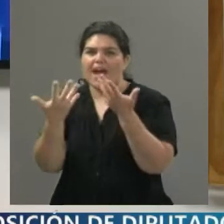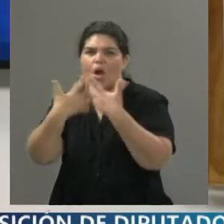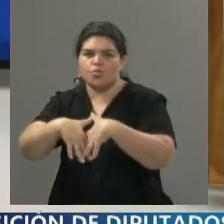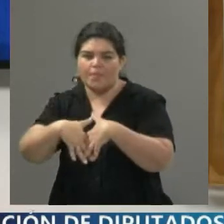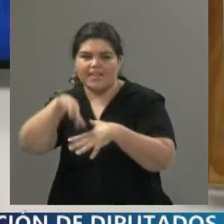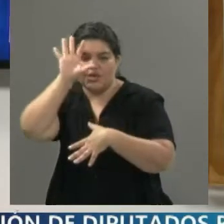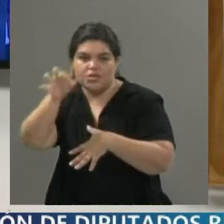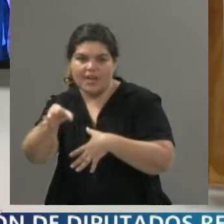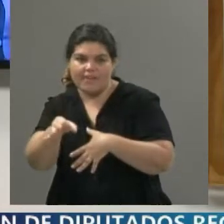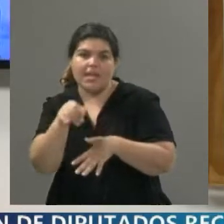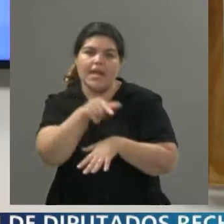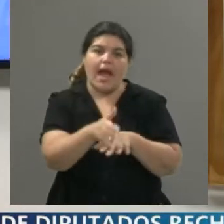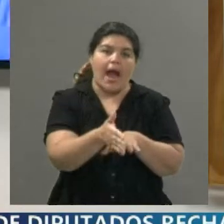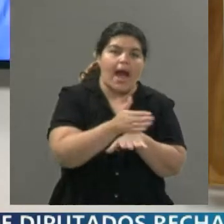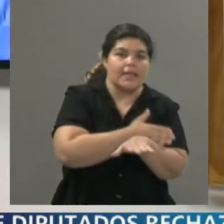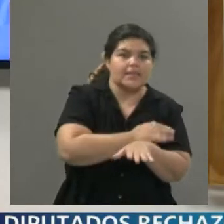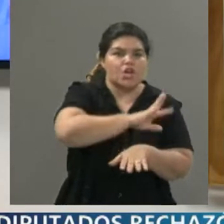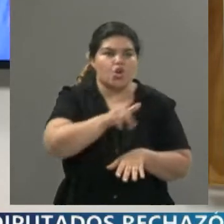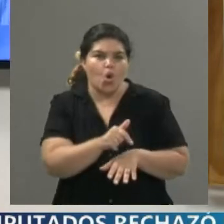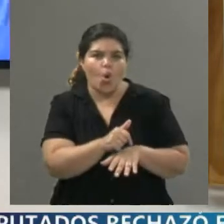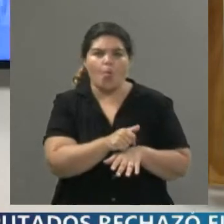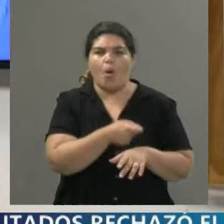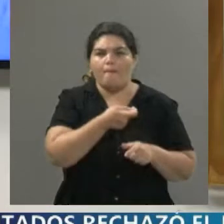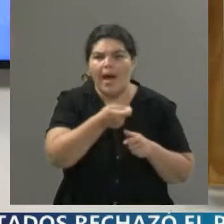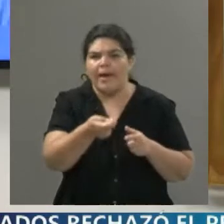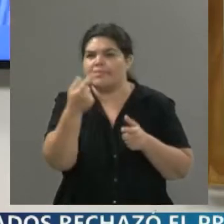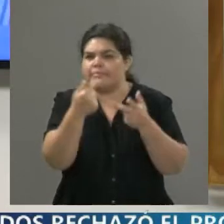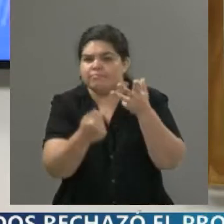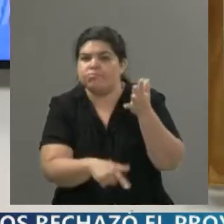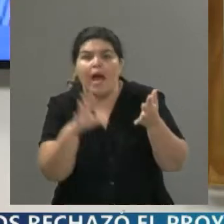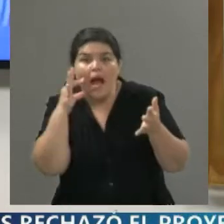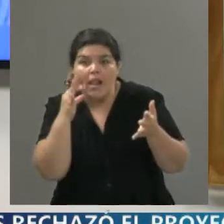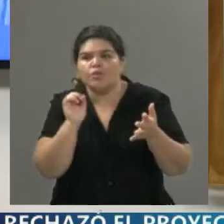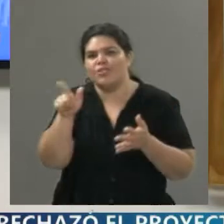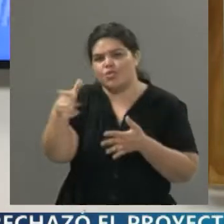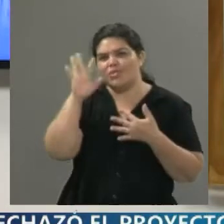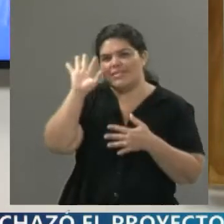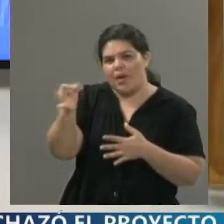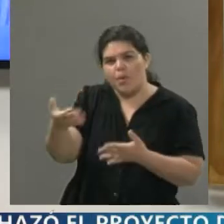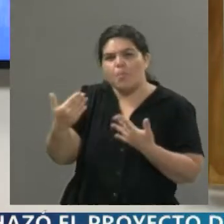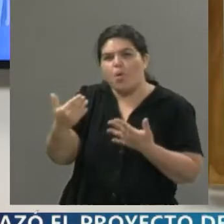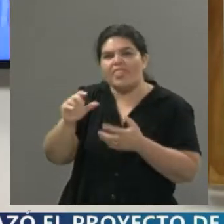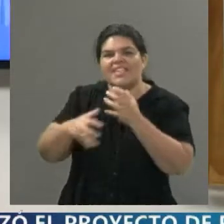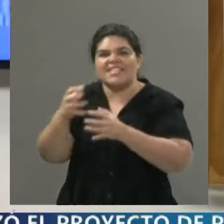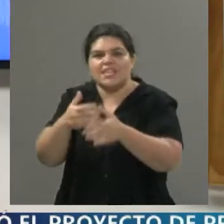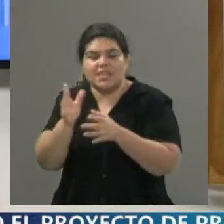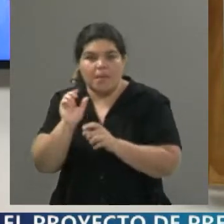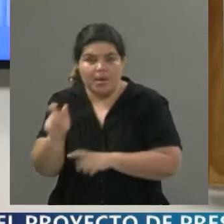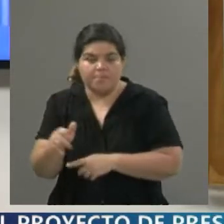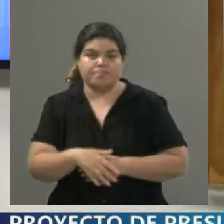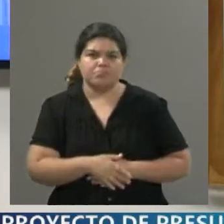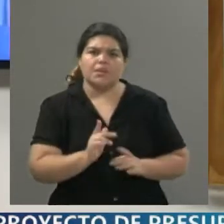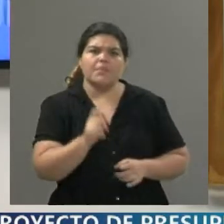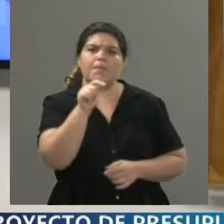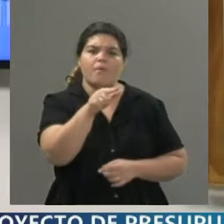antecedentes. Bueno, Correpi es una de las instituciones que viene trabajando. Primero, cuando pasa eso que vos contabas tu experiencia personal, es